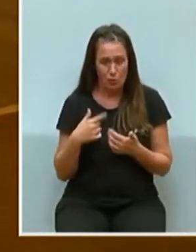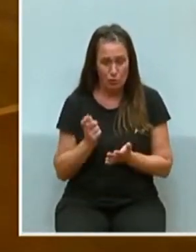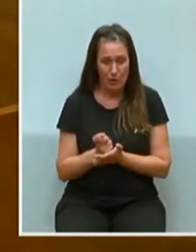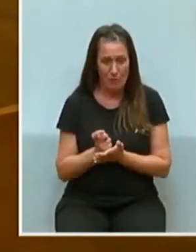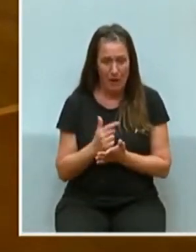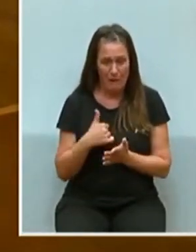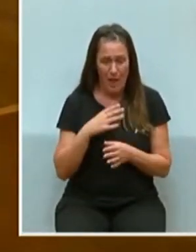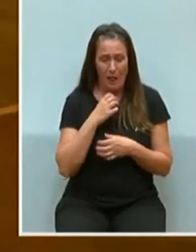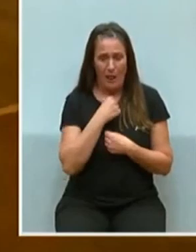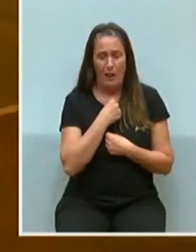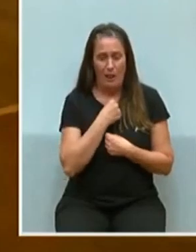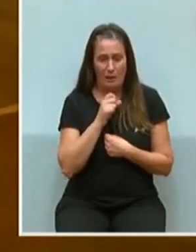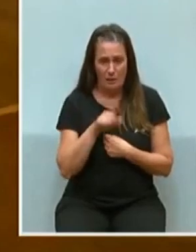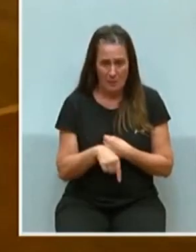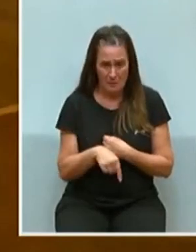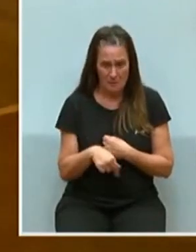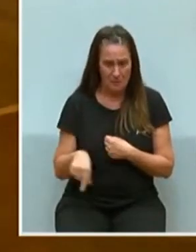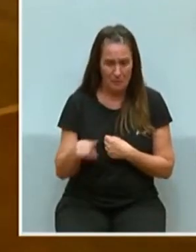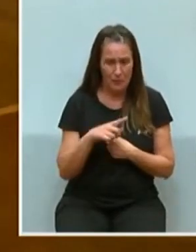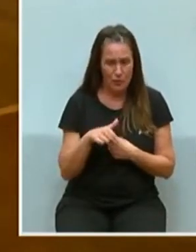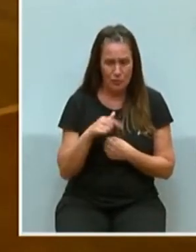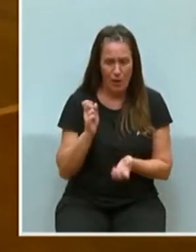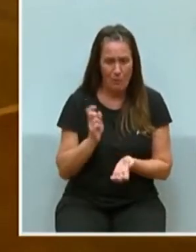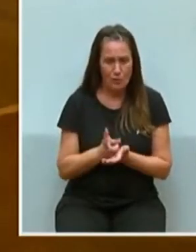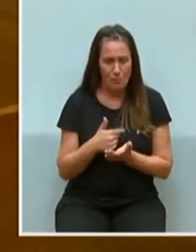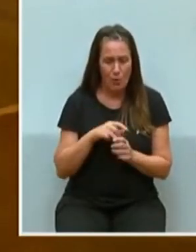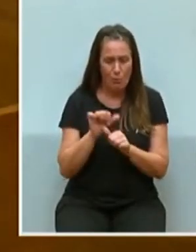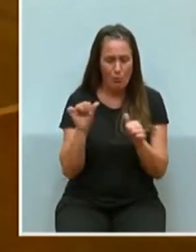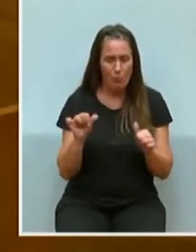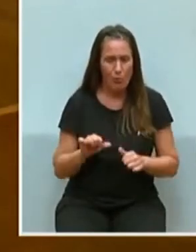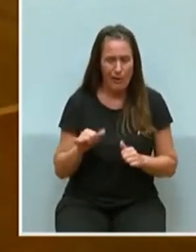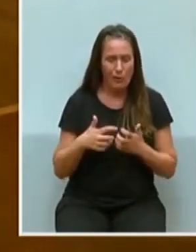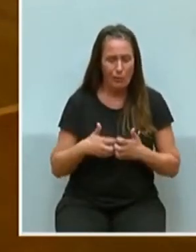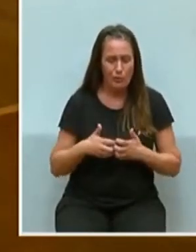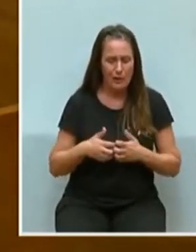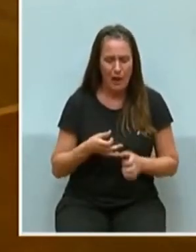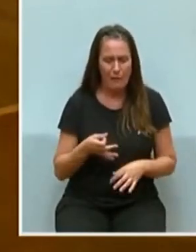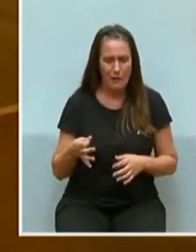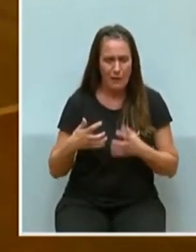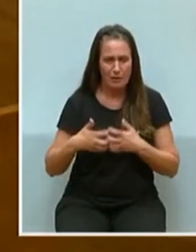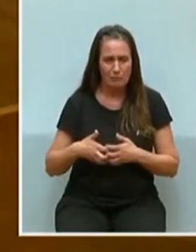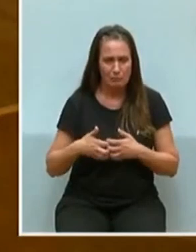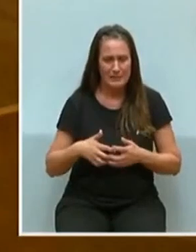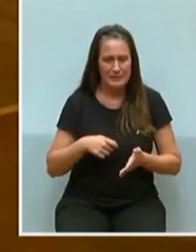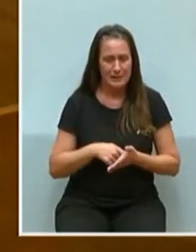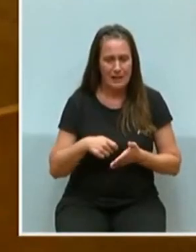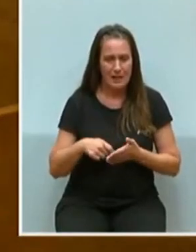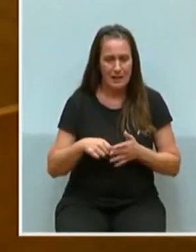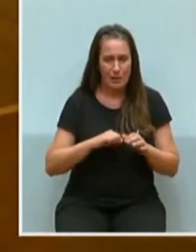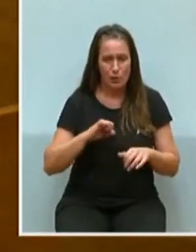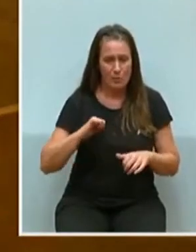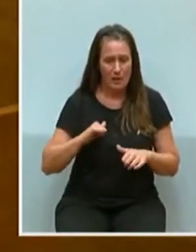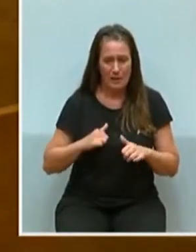les ahogan más. debemos apostar por un modelo industrial eficiente y competitivo, reducir las tasas autonómicas que impiden el